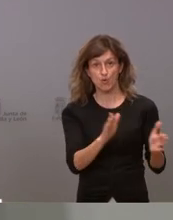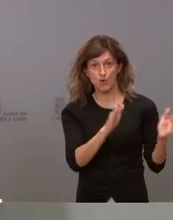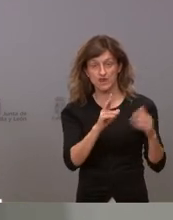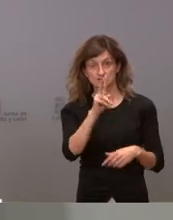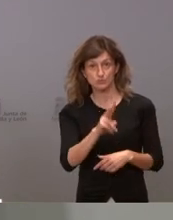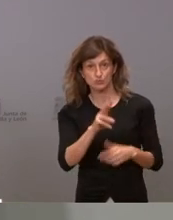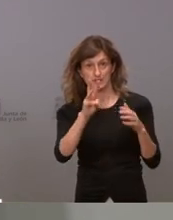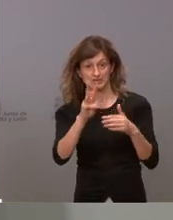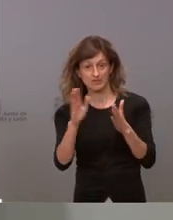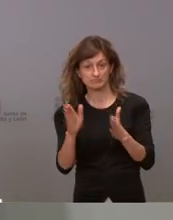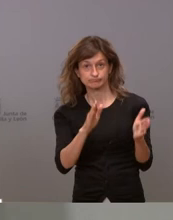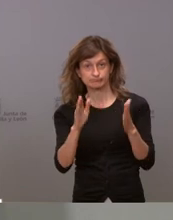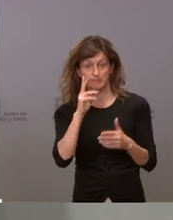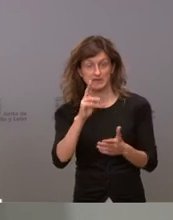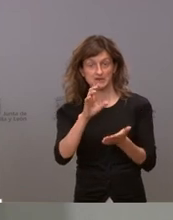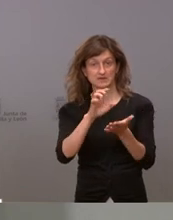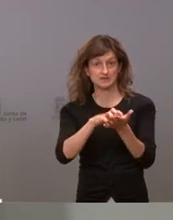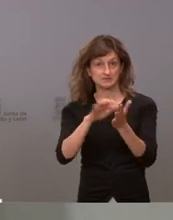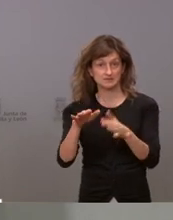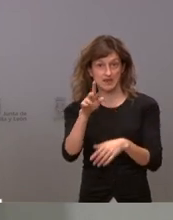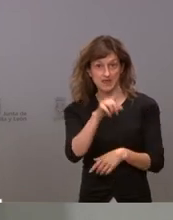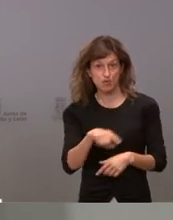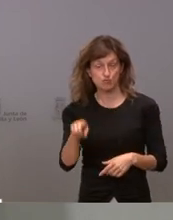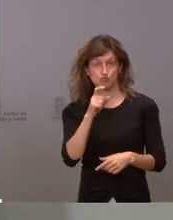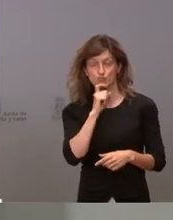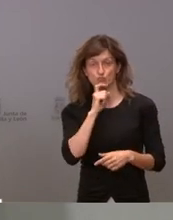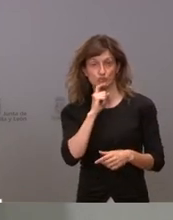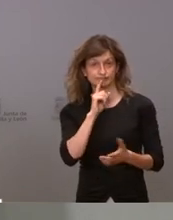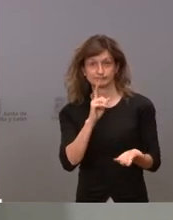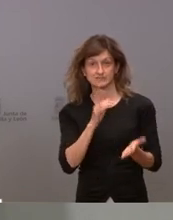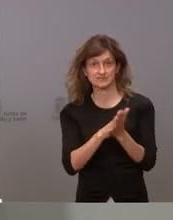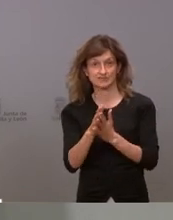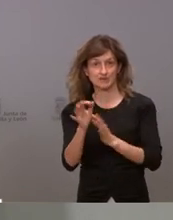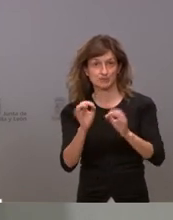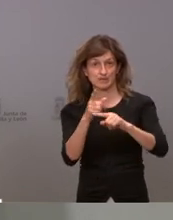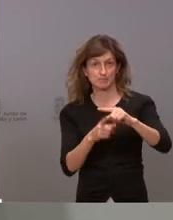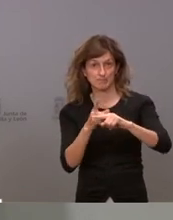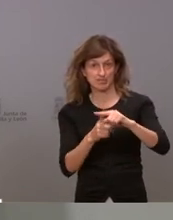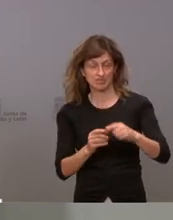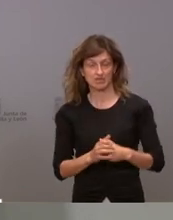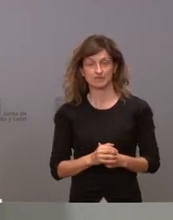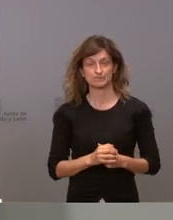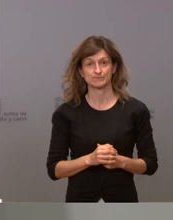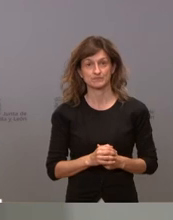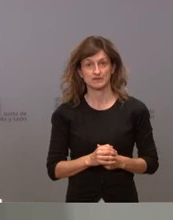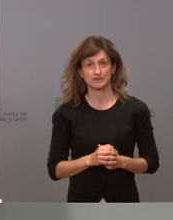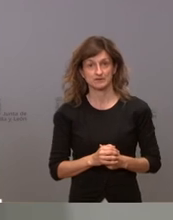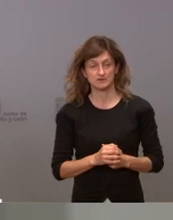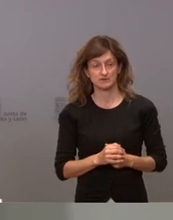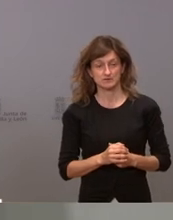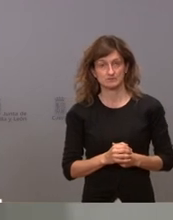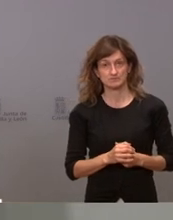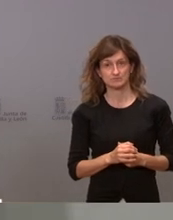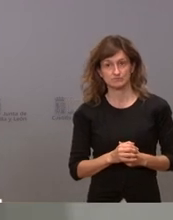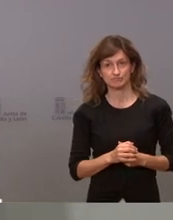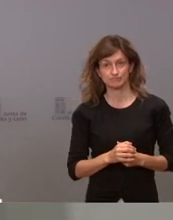y verá que la comunidad se ha comportado dentro de la media en la parte buena teniendo en